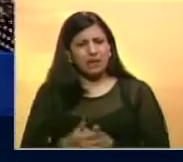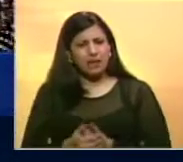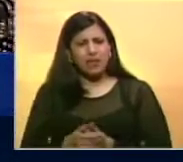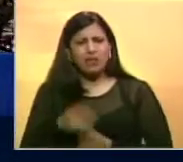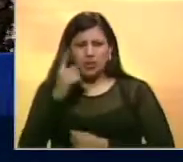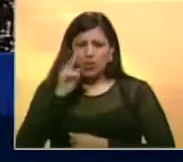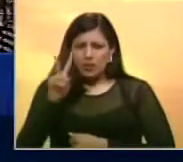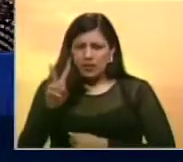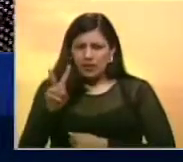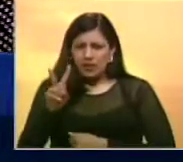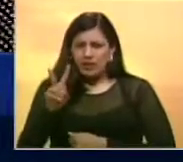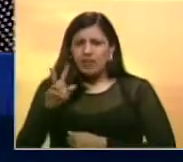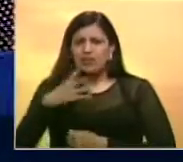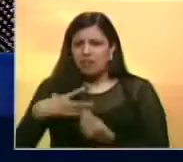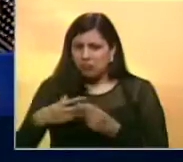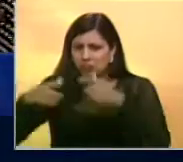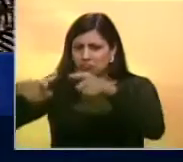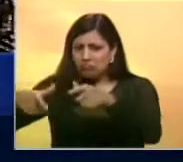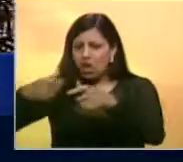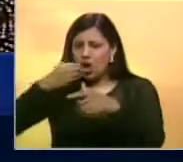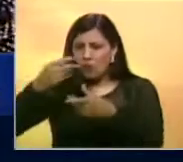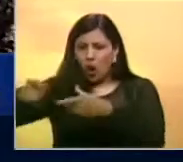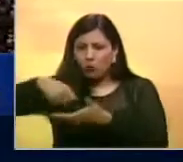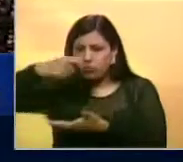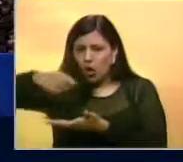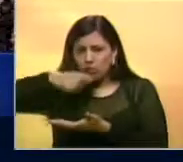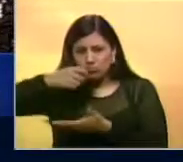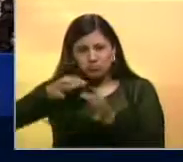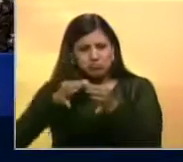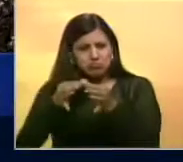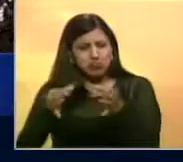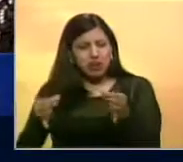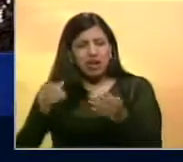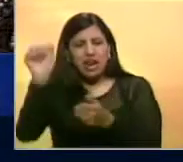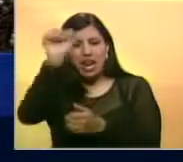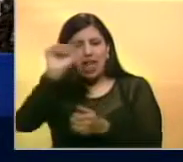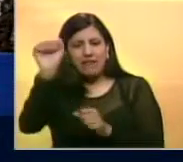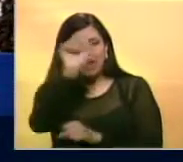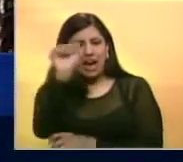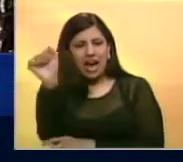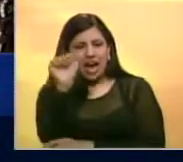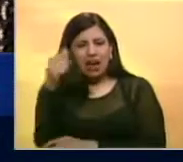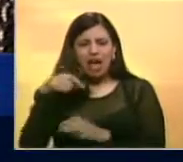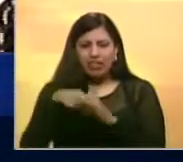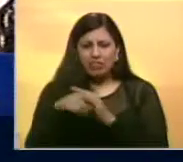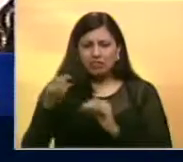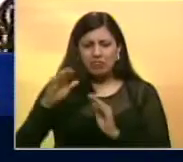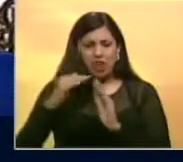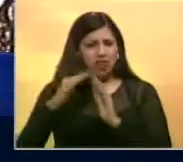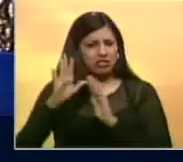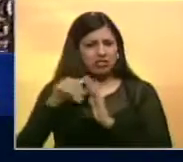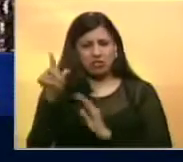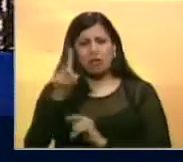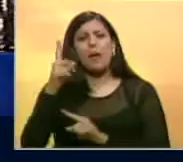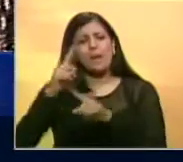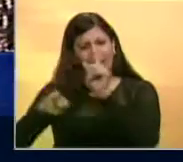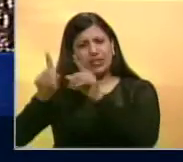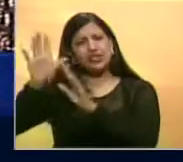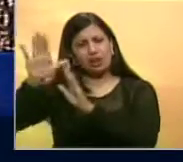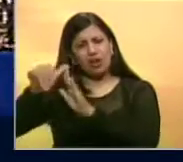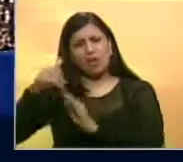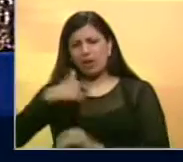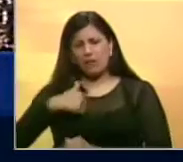tú lo sientas se lo sentabas a comer en una mesa y te comía decentemente, me lavaba el carro, entraba a mi casa, a no me robaba, pero sí robaba.